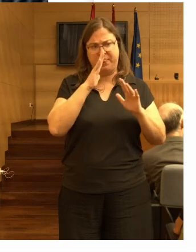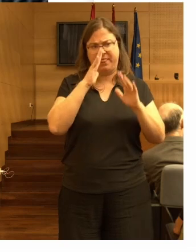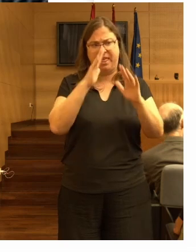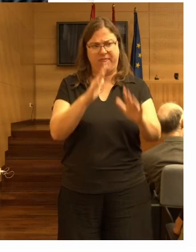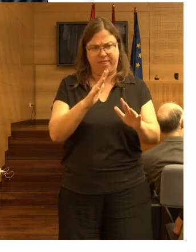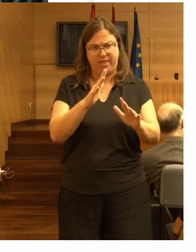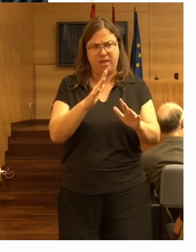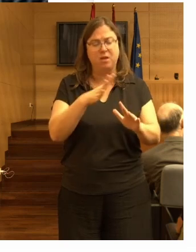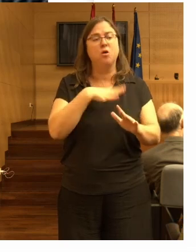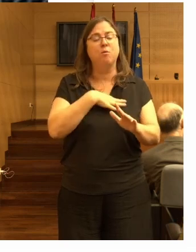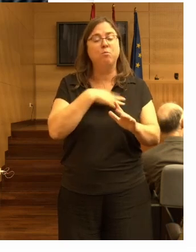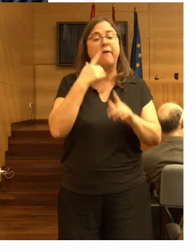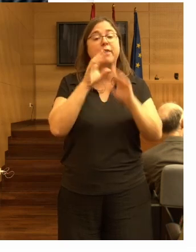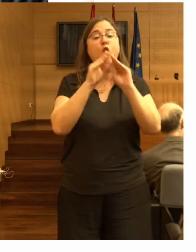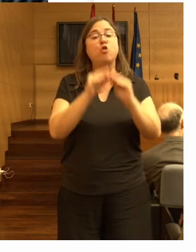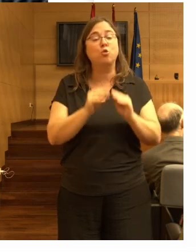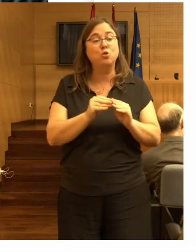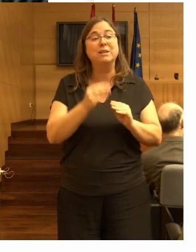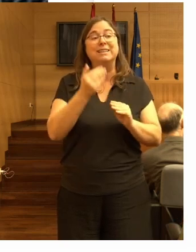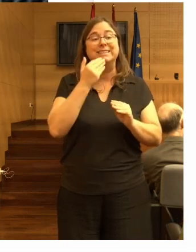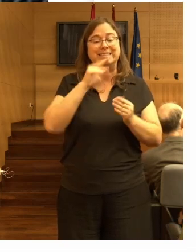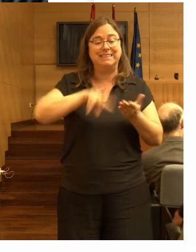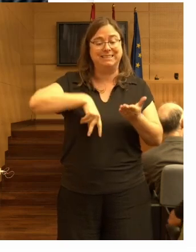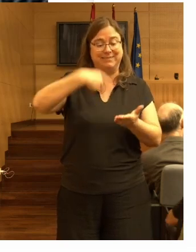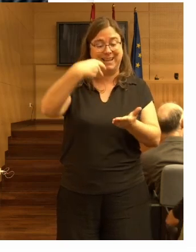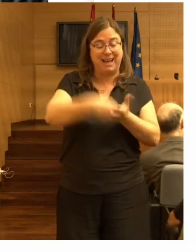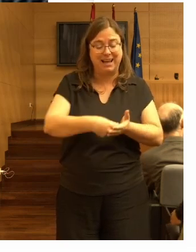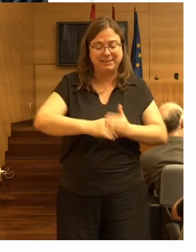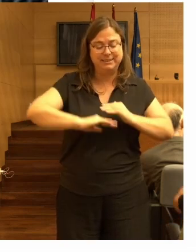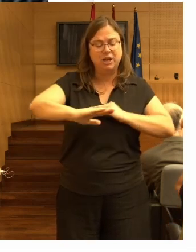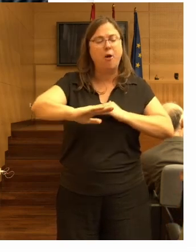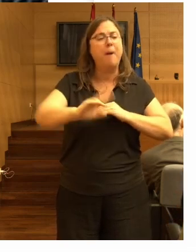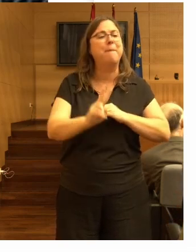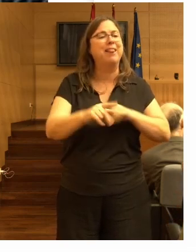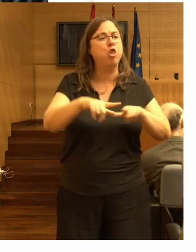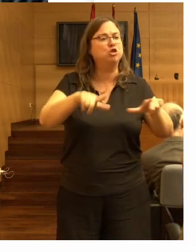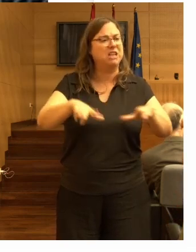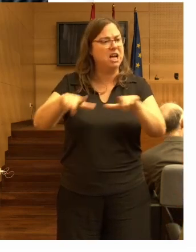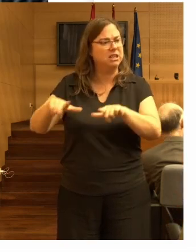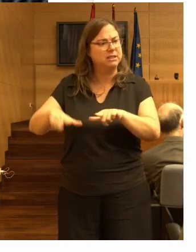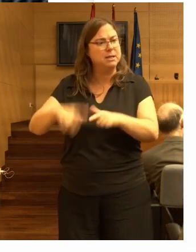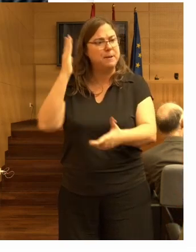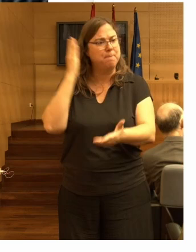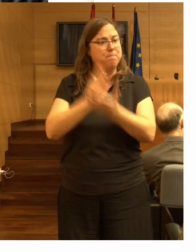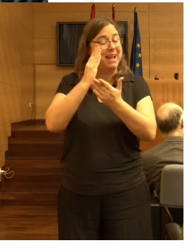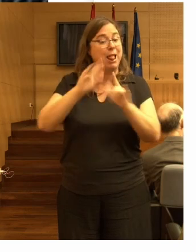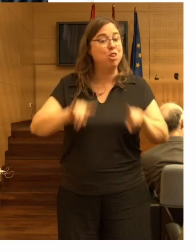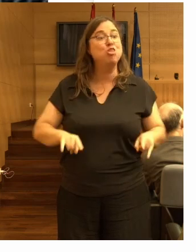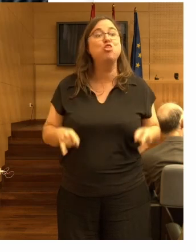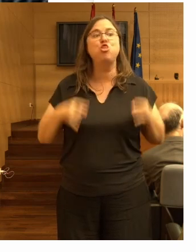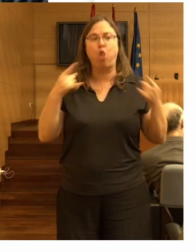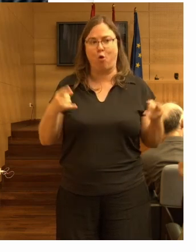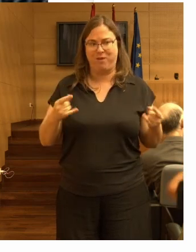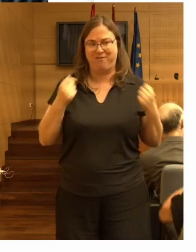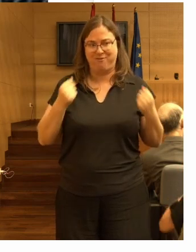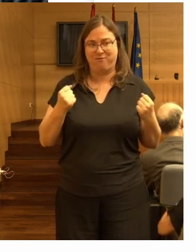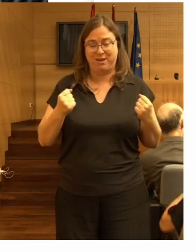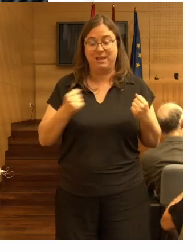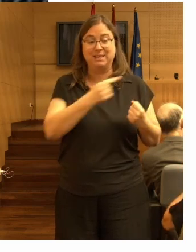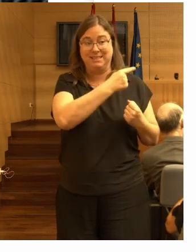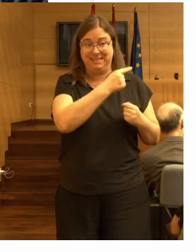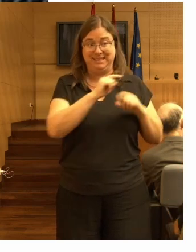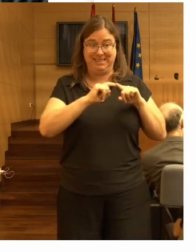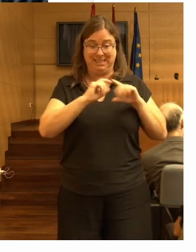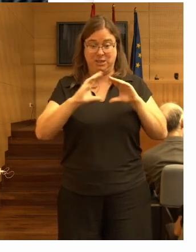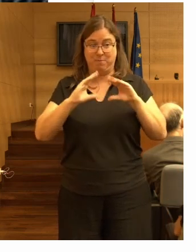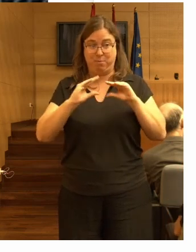pueden extraer conclusiones si uno se cae sobre baldosas por ejemplo el impacto es del doble de fuerza que si uno se cae